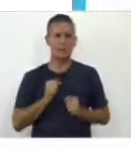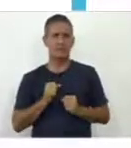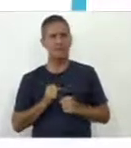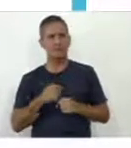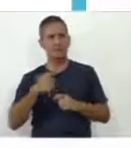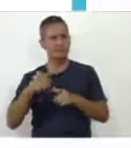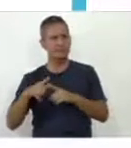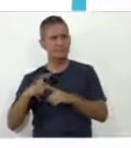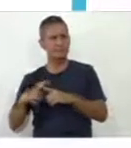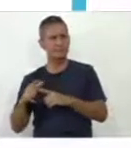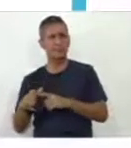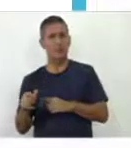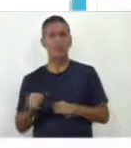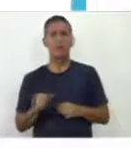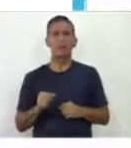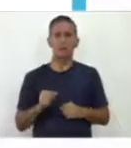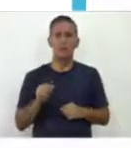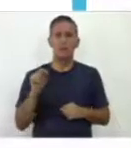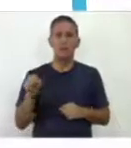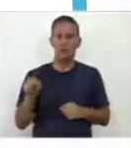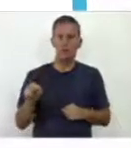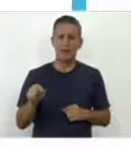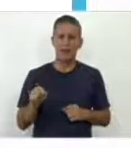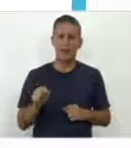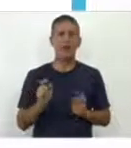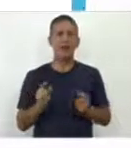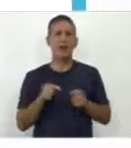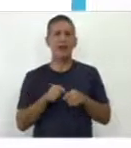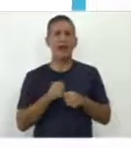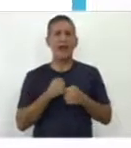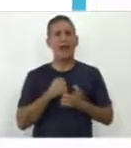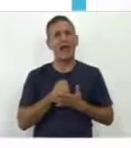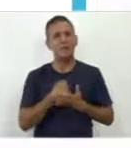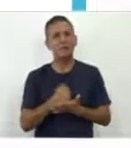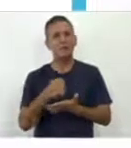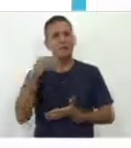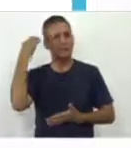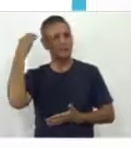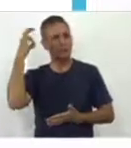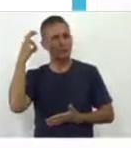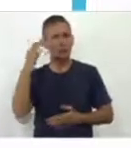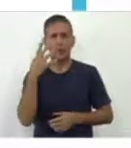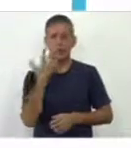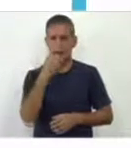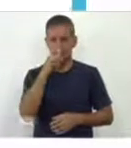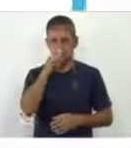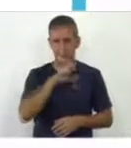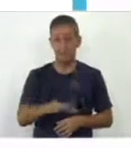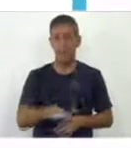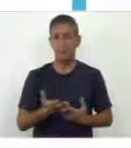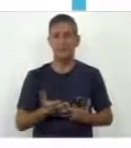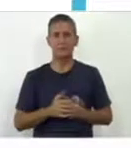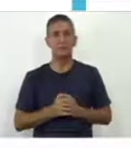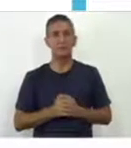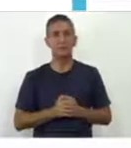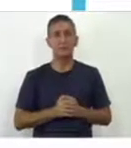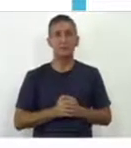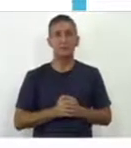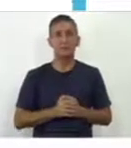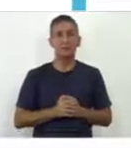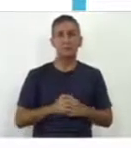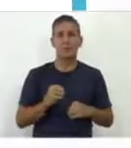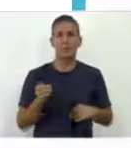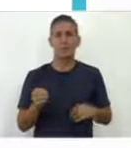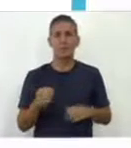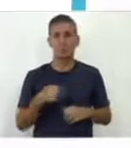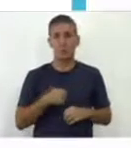sea solamente física, sino también psicológica. Ahora, si no puede estar permanentemente, puede tener una presencia alterna.